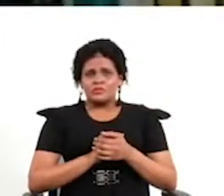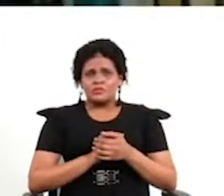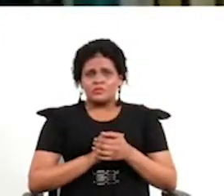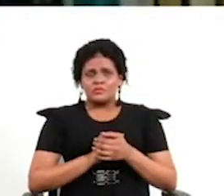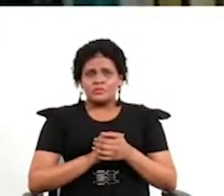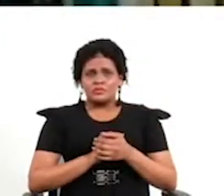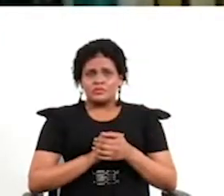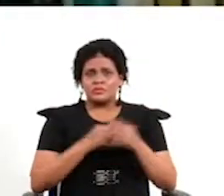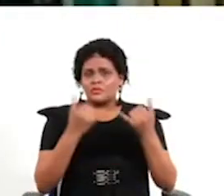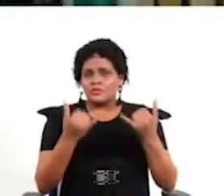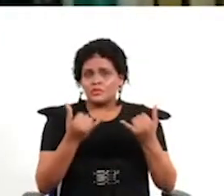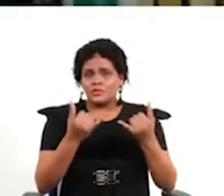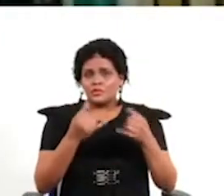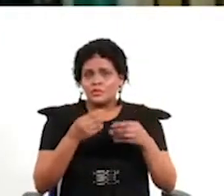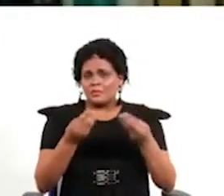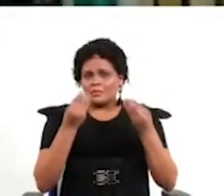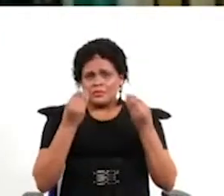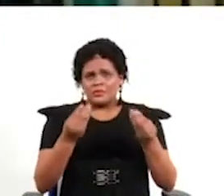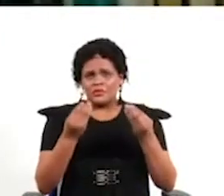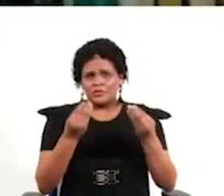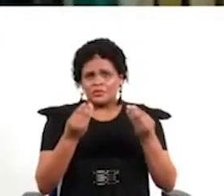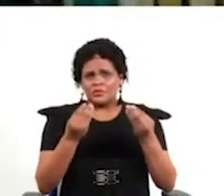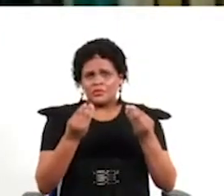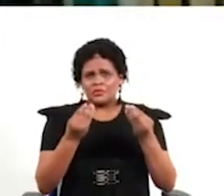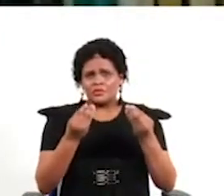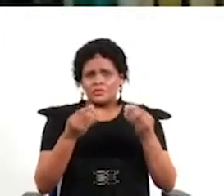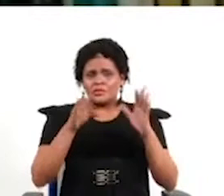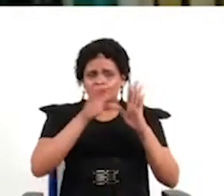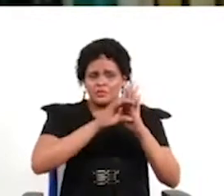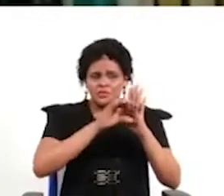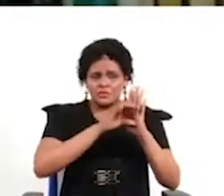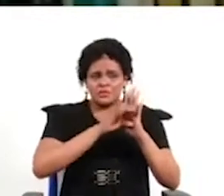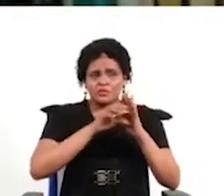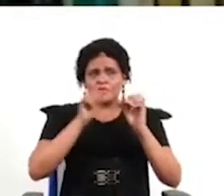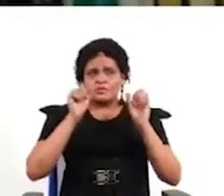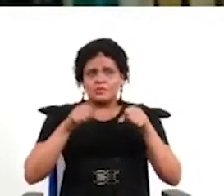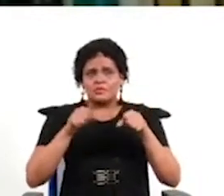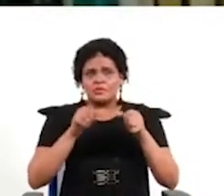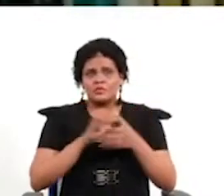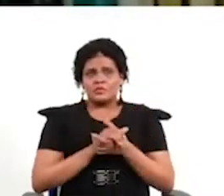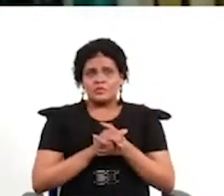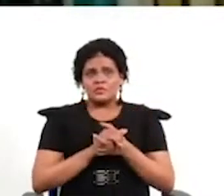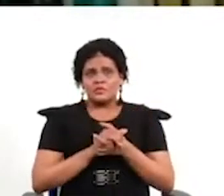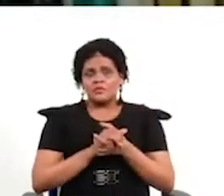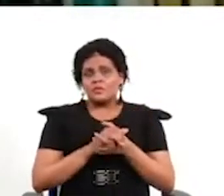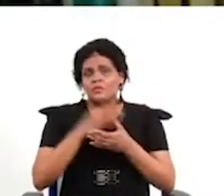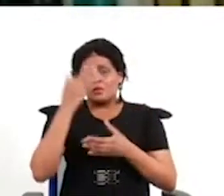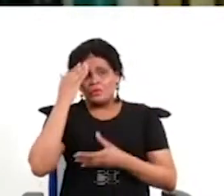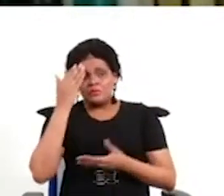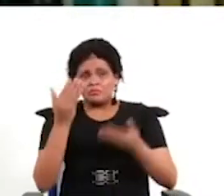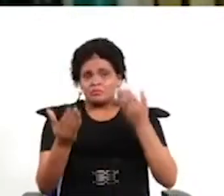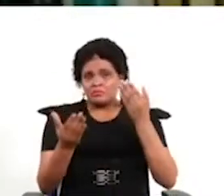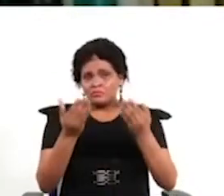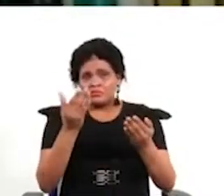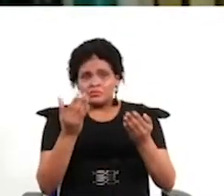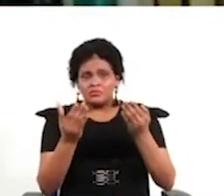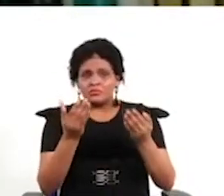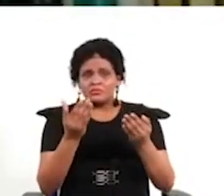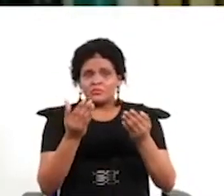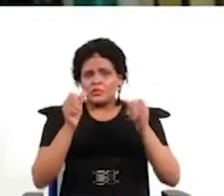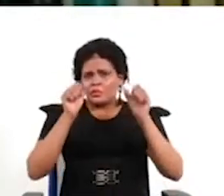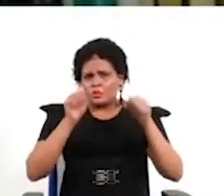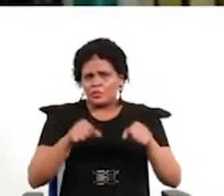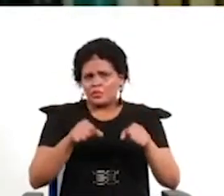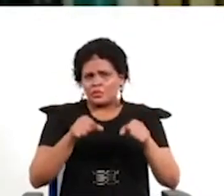propuesta chilena tiene muchos aspectos muy positivos y su gran déficit en realidad no